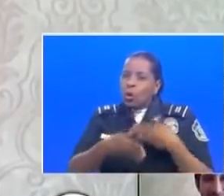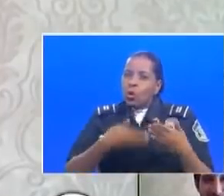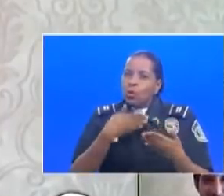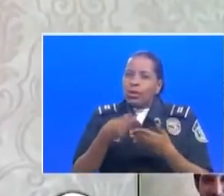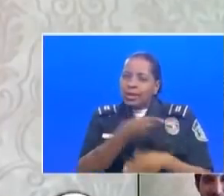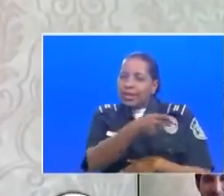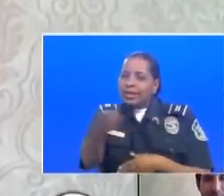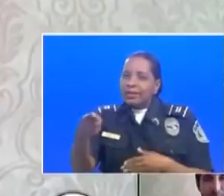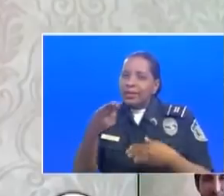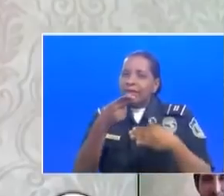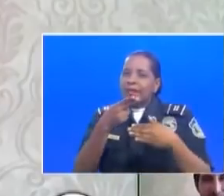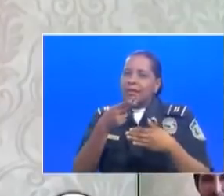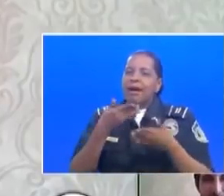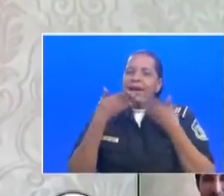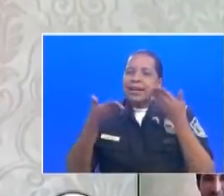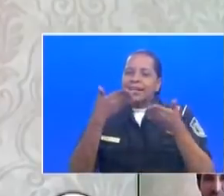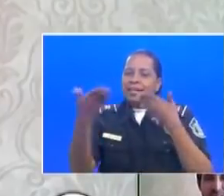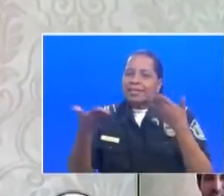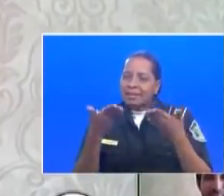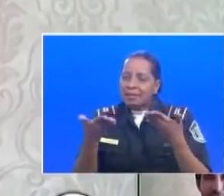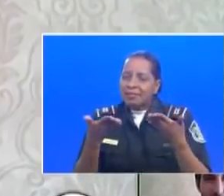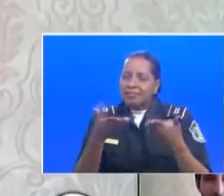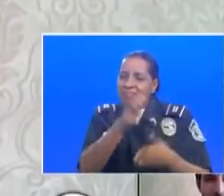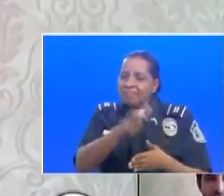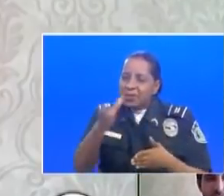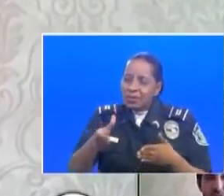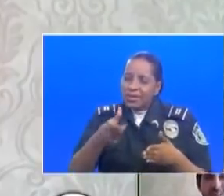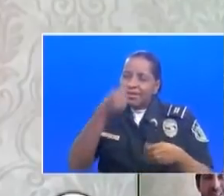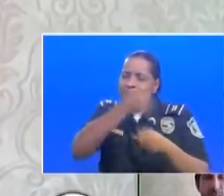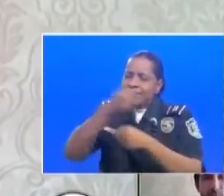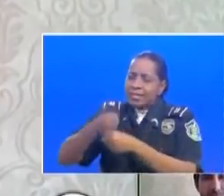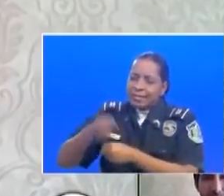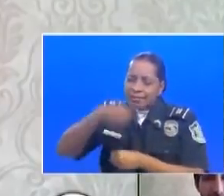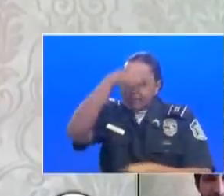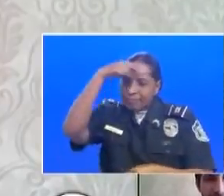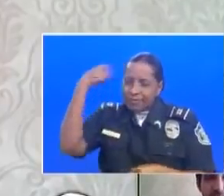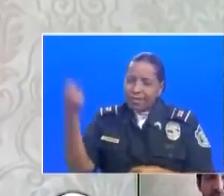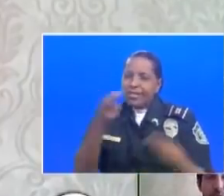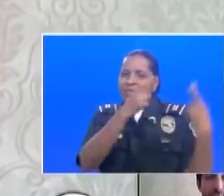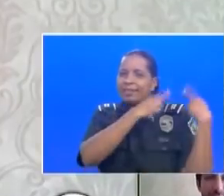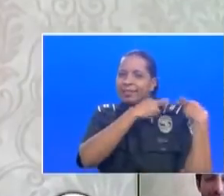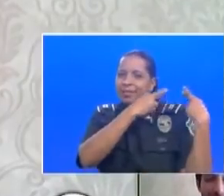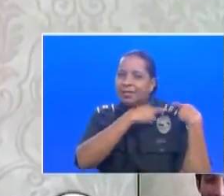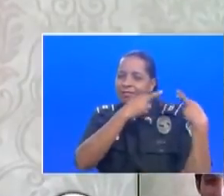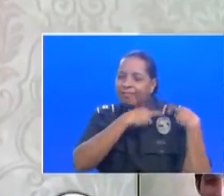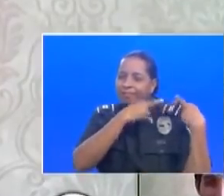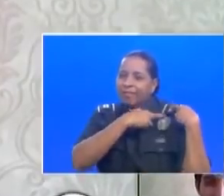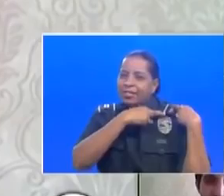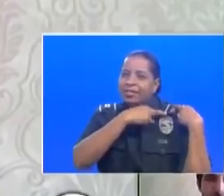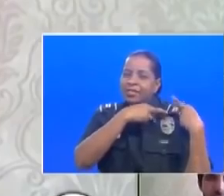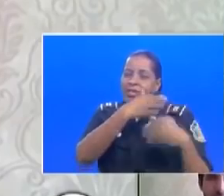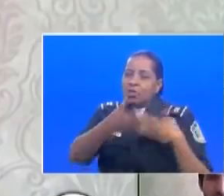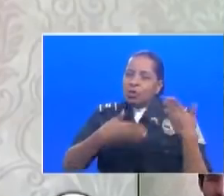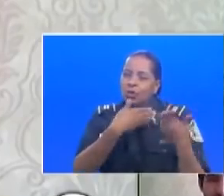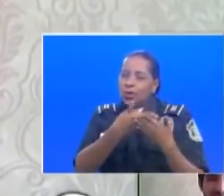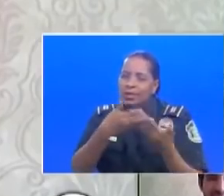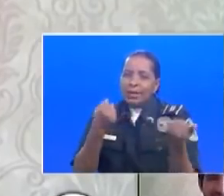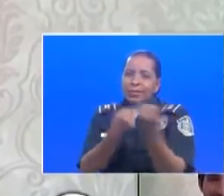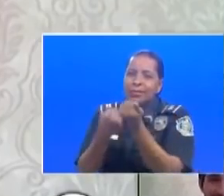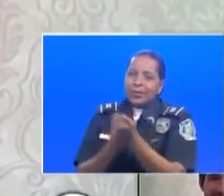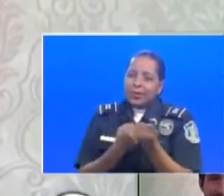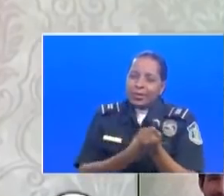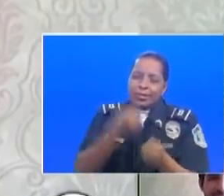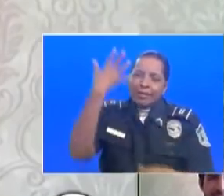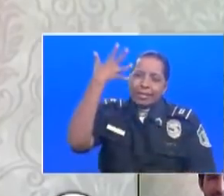agradecer personalmente toda esa labor, toda esa responsabilidad, todo ese sacrificio que conlleva